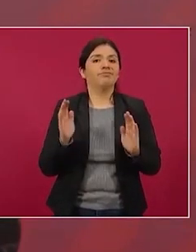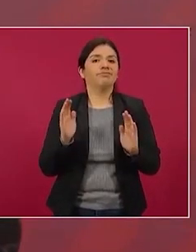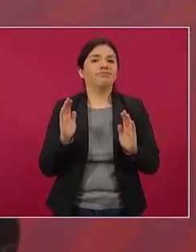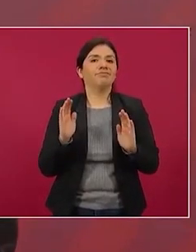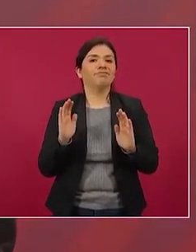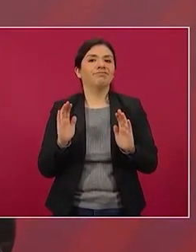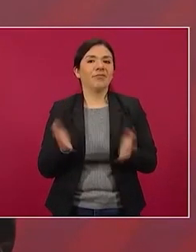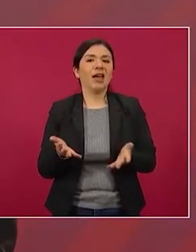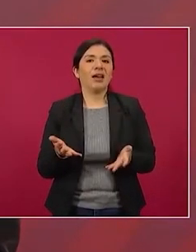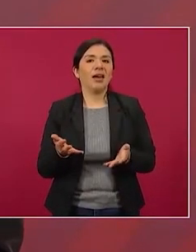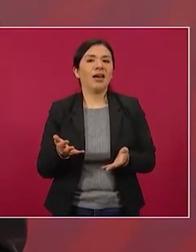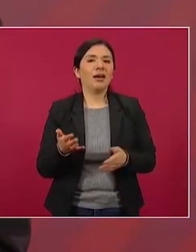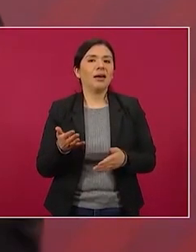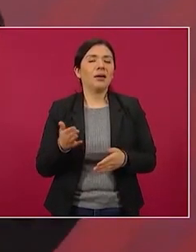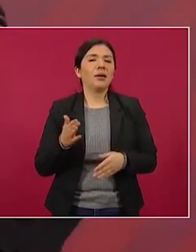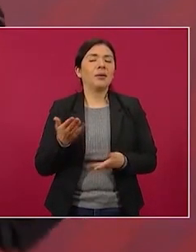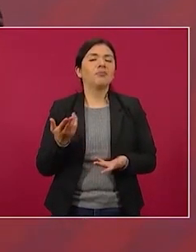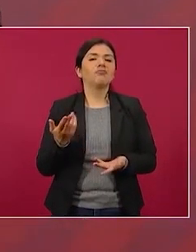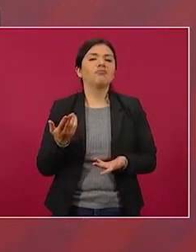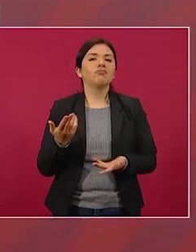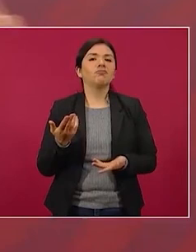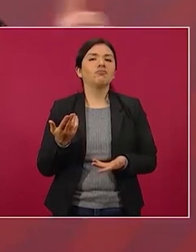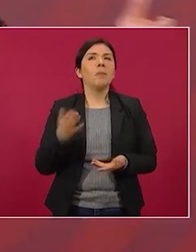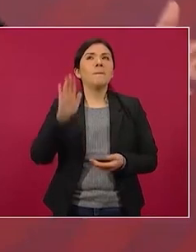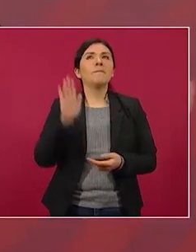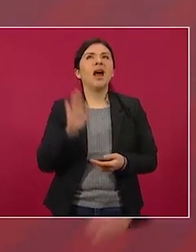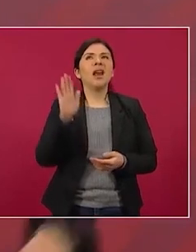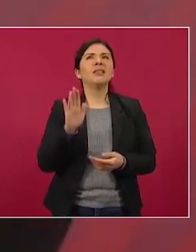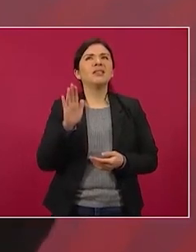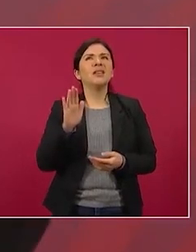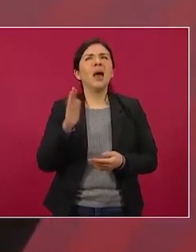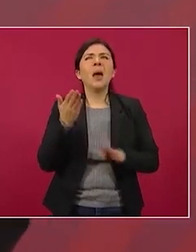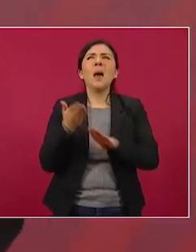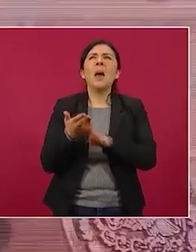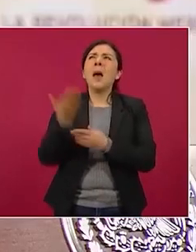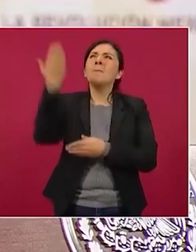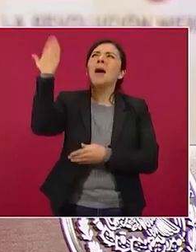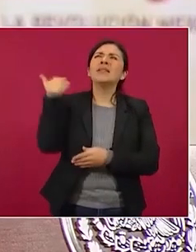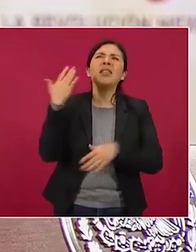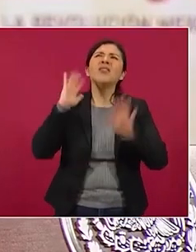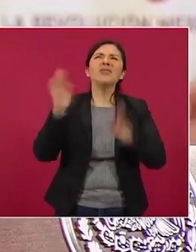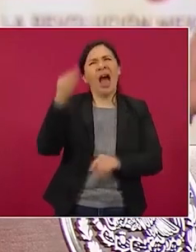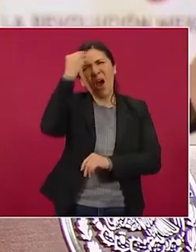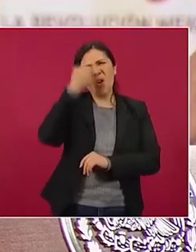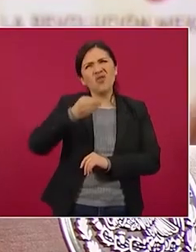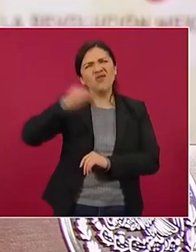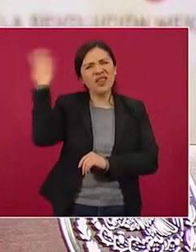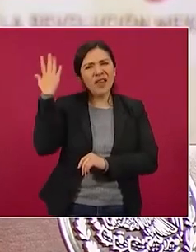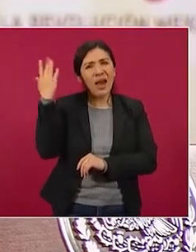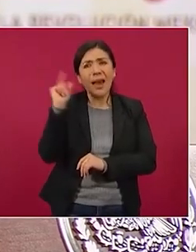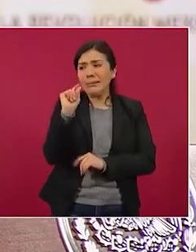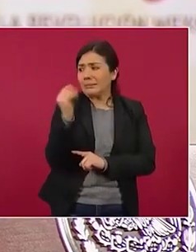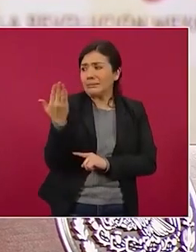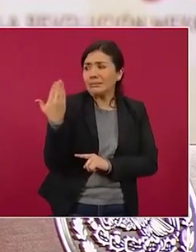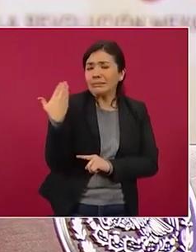olvidar estas cosas que acaban de pasar,